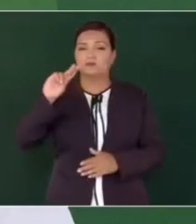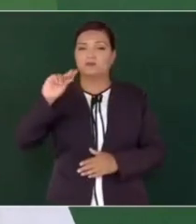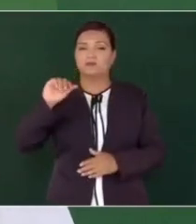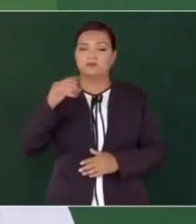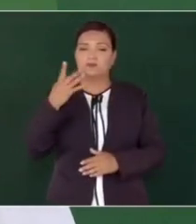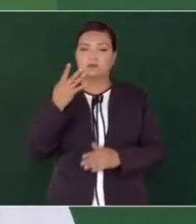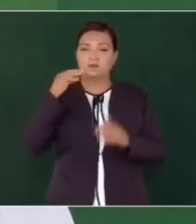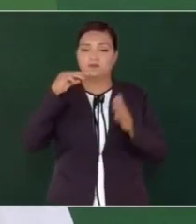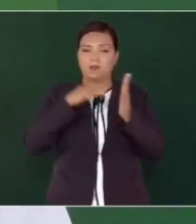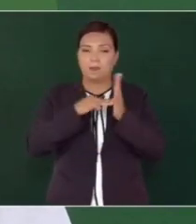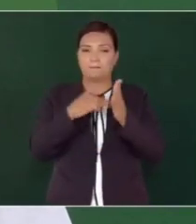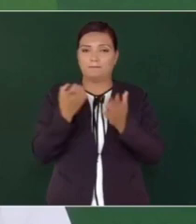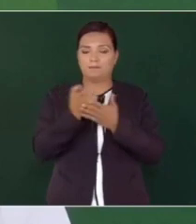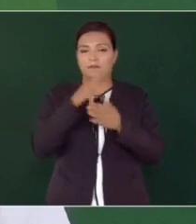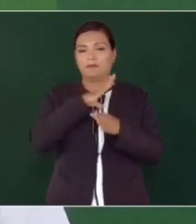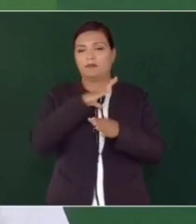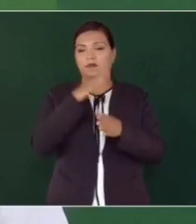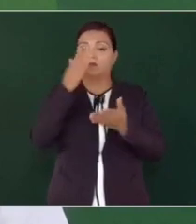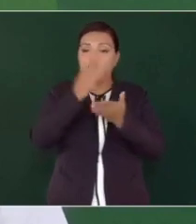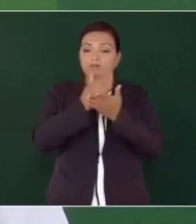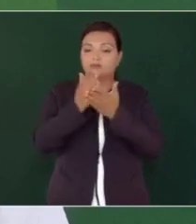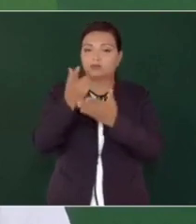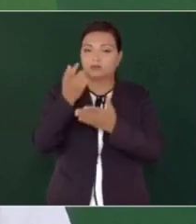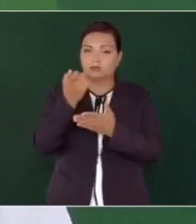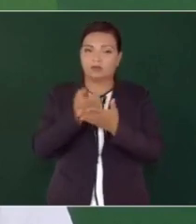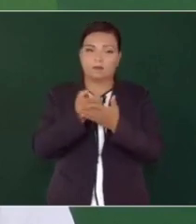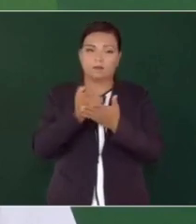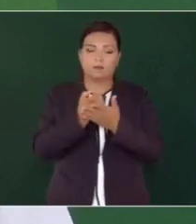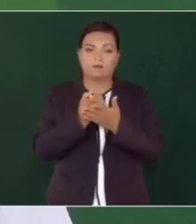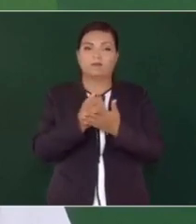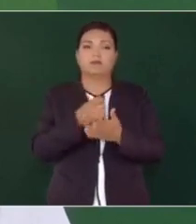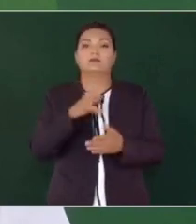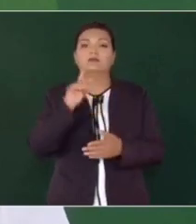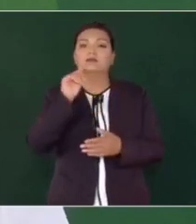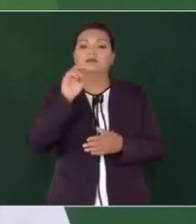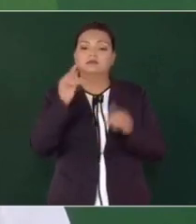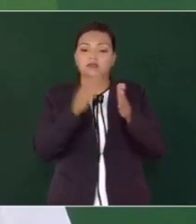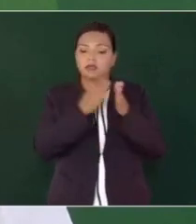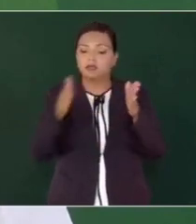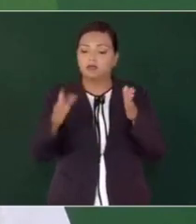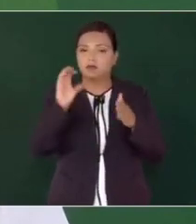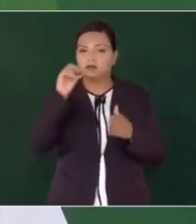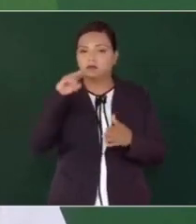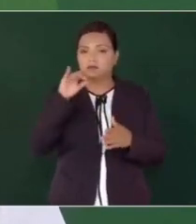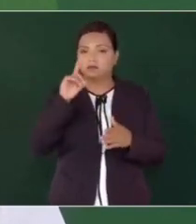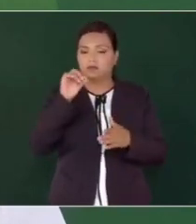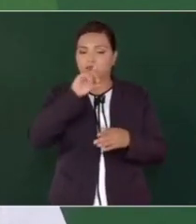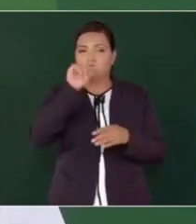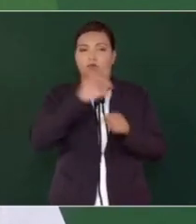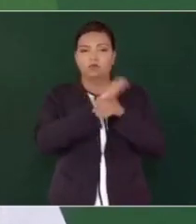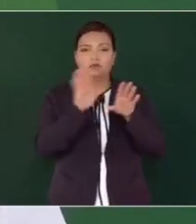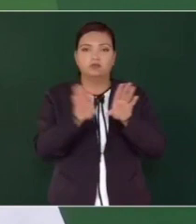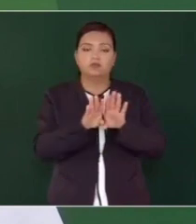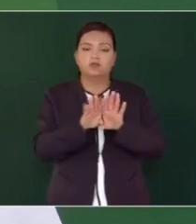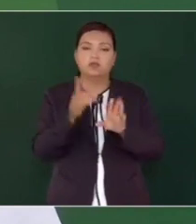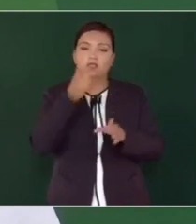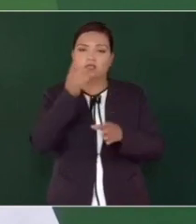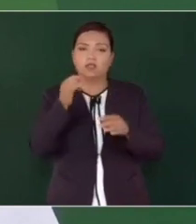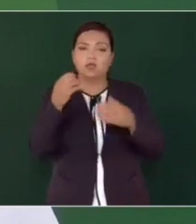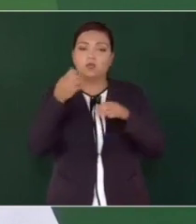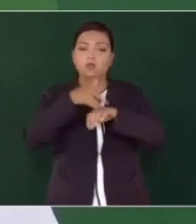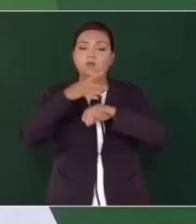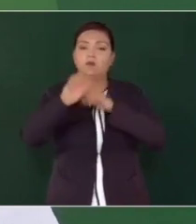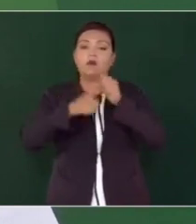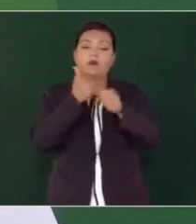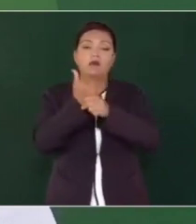dividió entre el precio original del tramo concesionado, se actualizó con el índice inflacionario por el número de